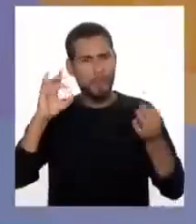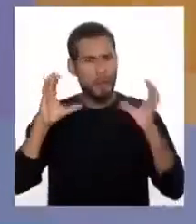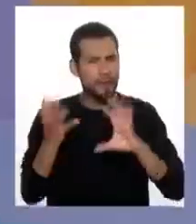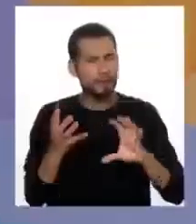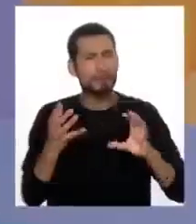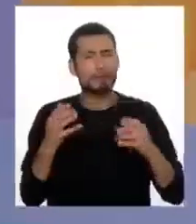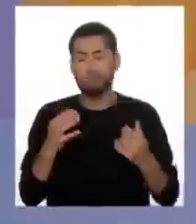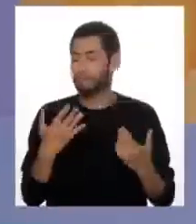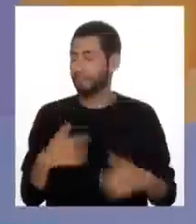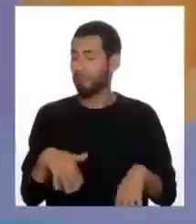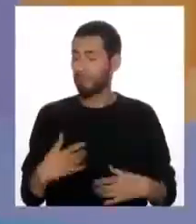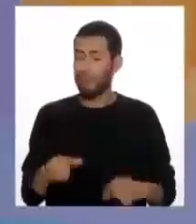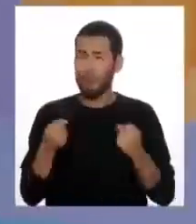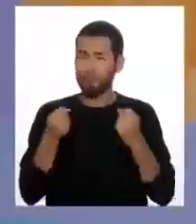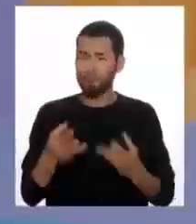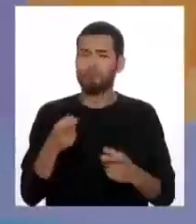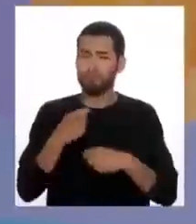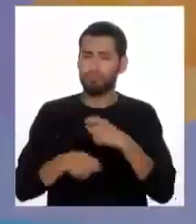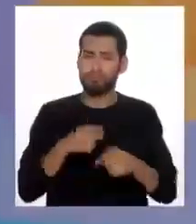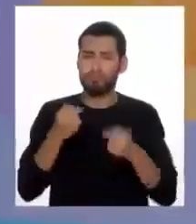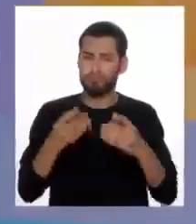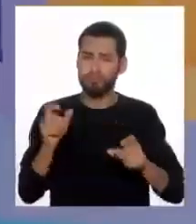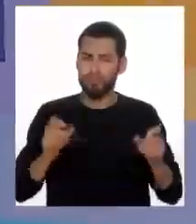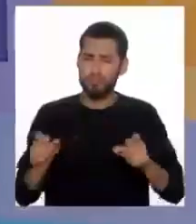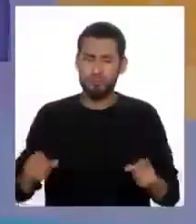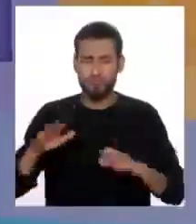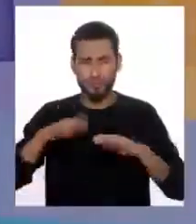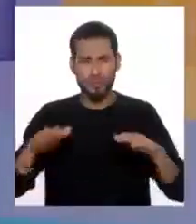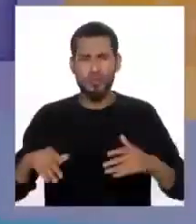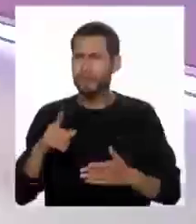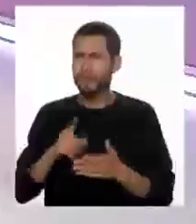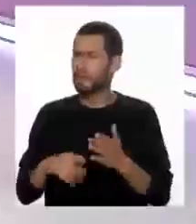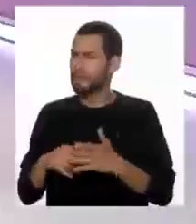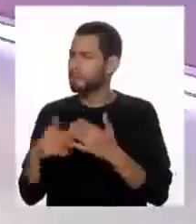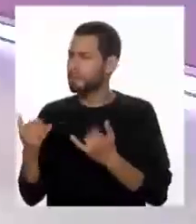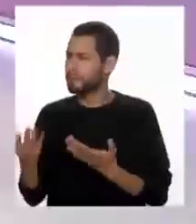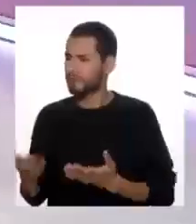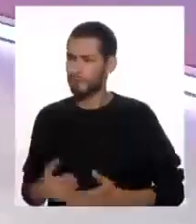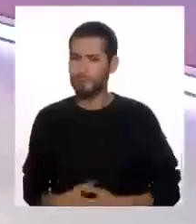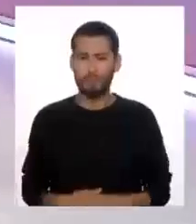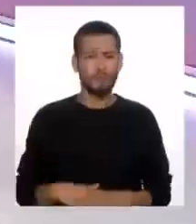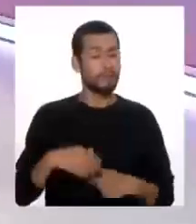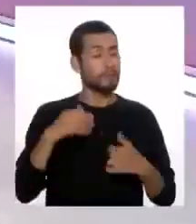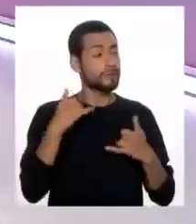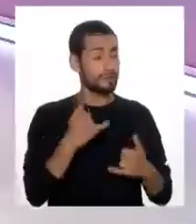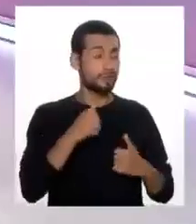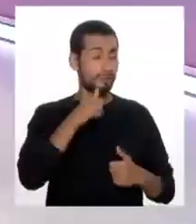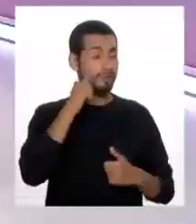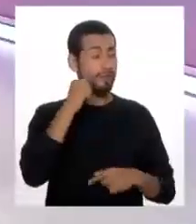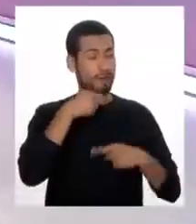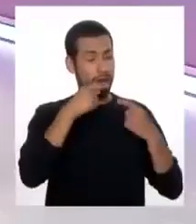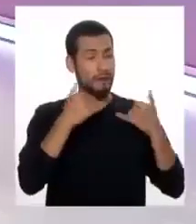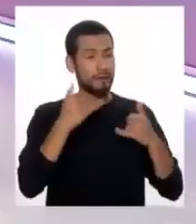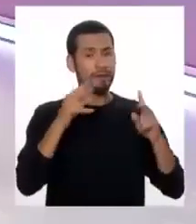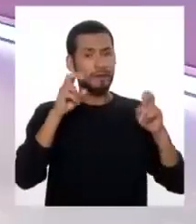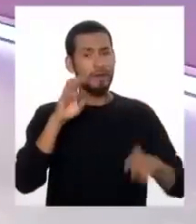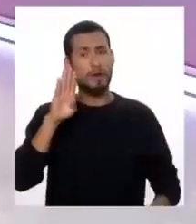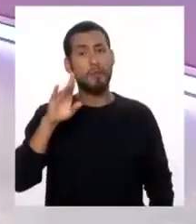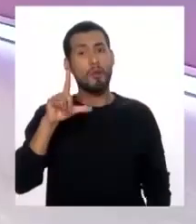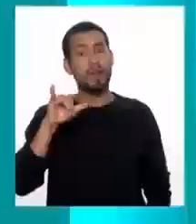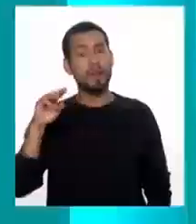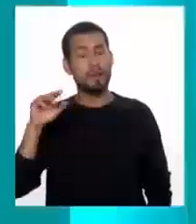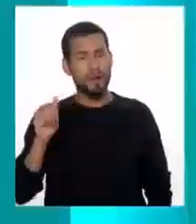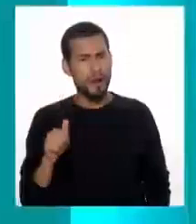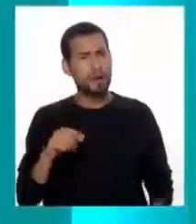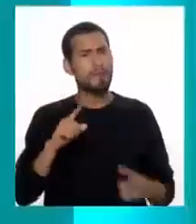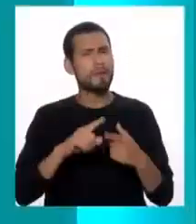importante que está afectando ahora a muchos niños. Doctor, ¿de qué se trata? Sí, allá lo habíamos anunciado y vamos a hablar hoy día acerca de la bulimia, pero en